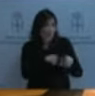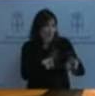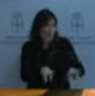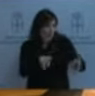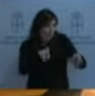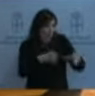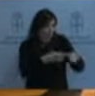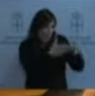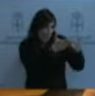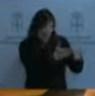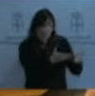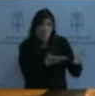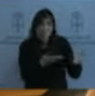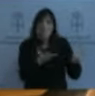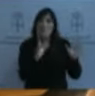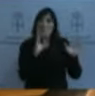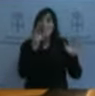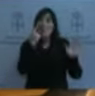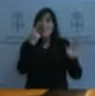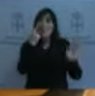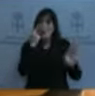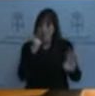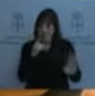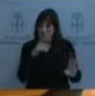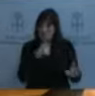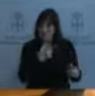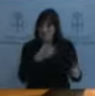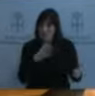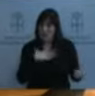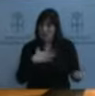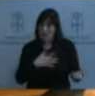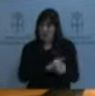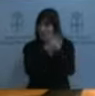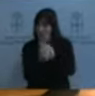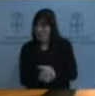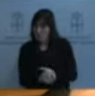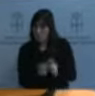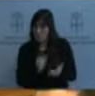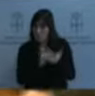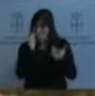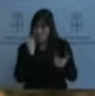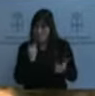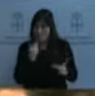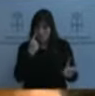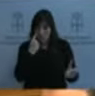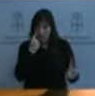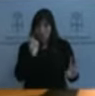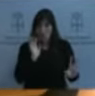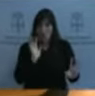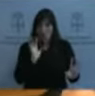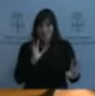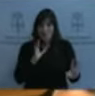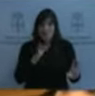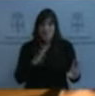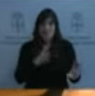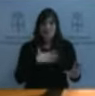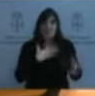la velocidad de la banda ancha, y se puede convertir uno en una supernova de la política. En todo caso,